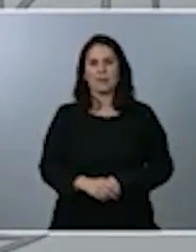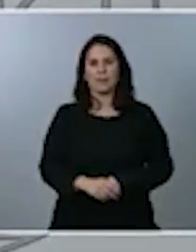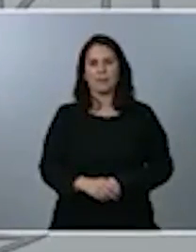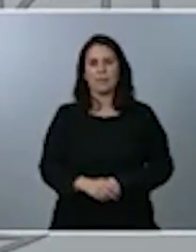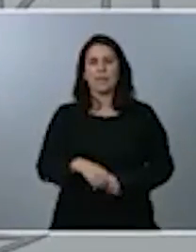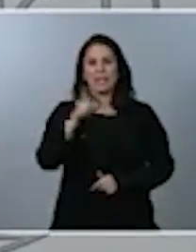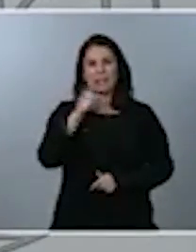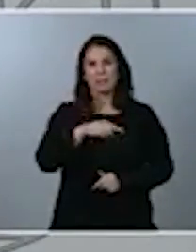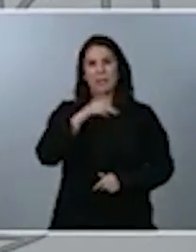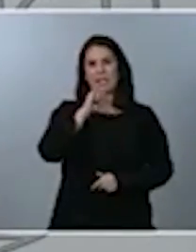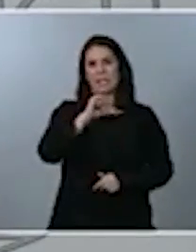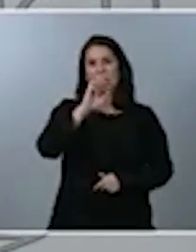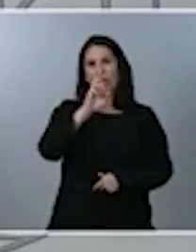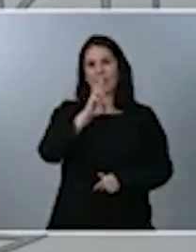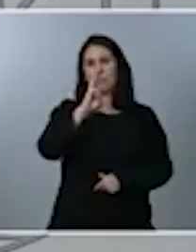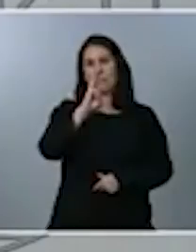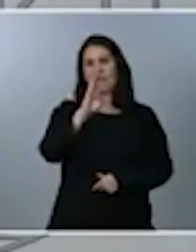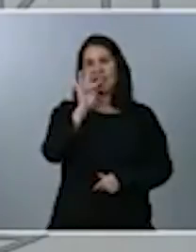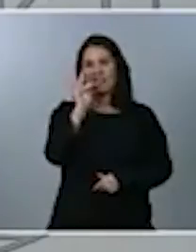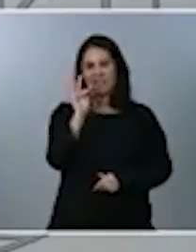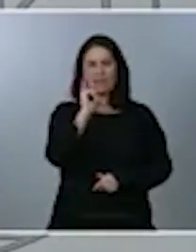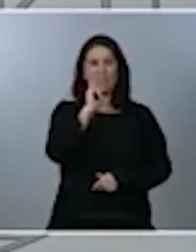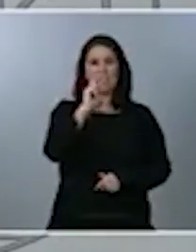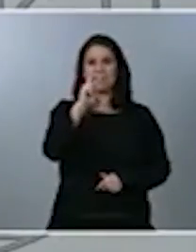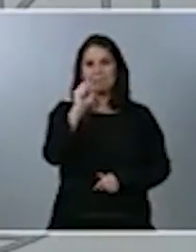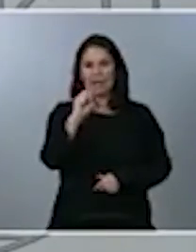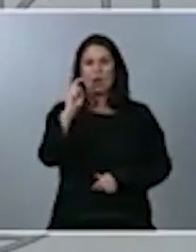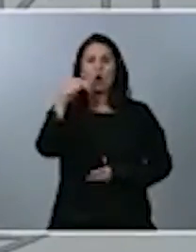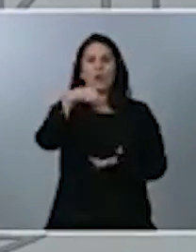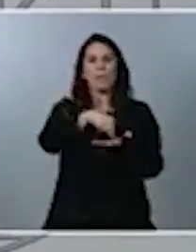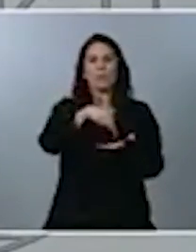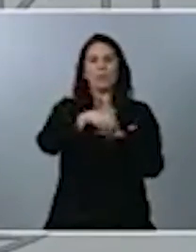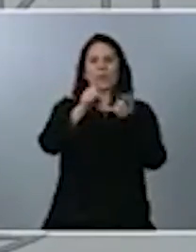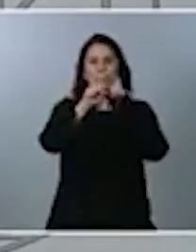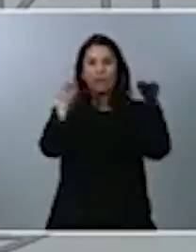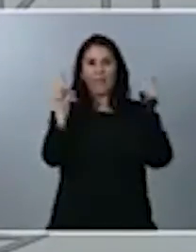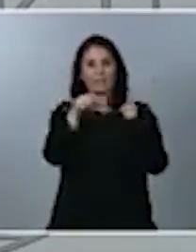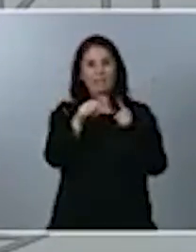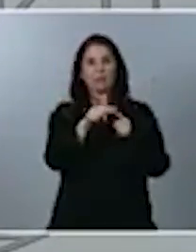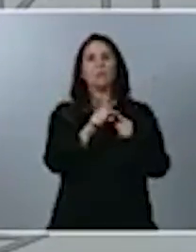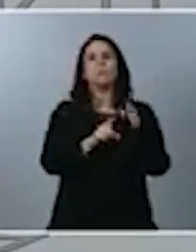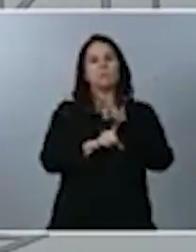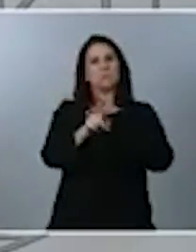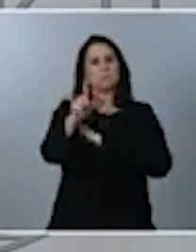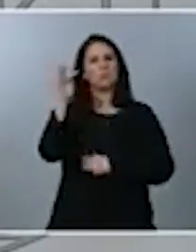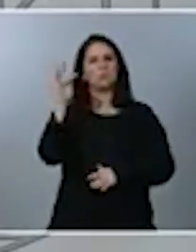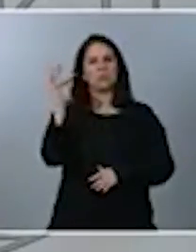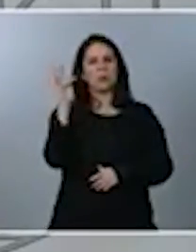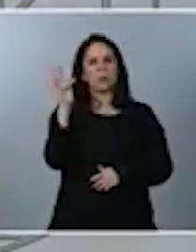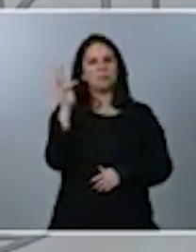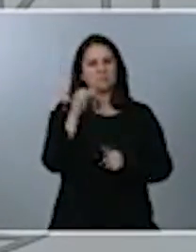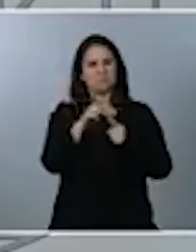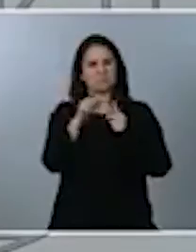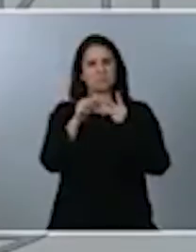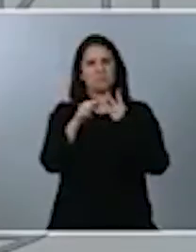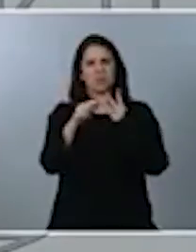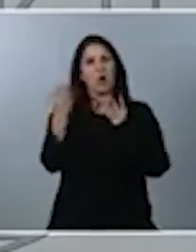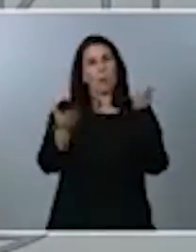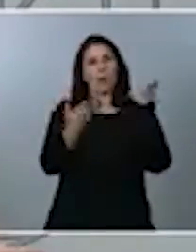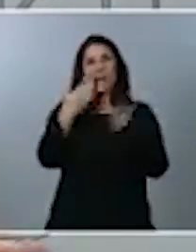o impuestos de sociedades, evolucionan de forma positiva y evolucionando de forma mejor que la propia economía.